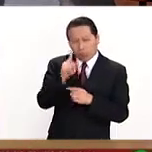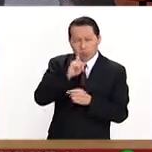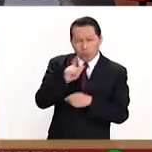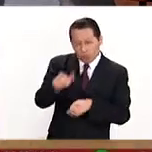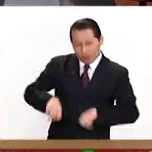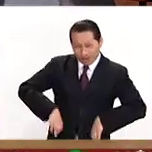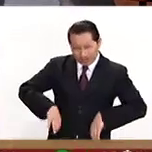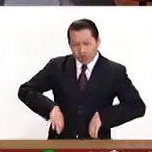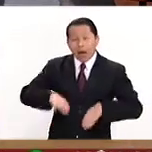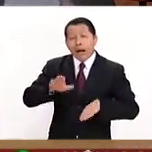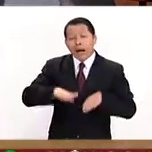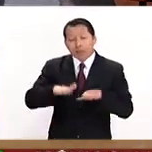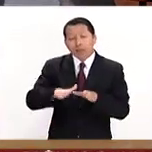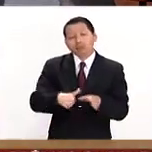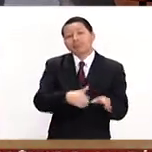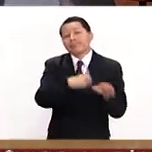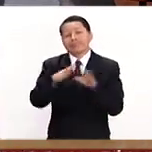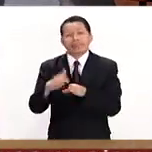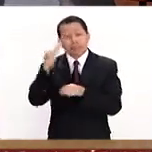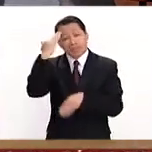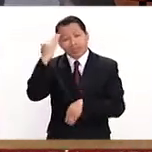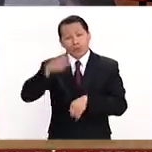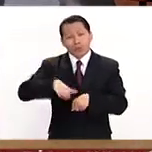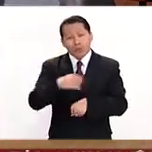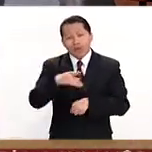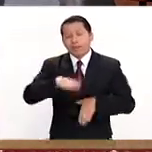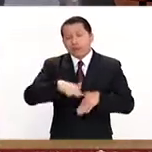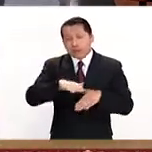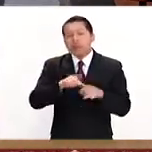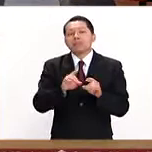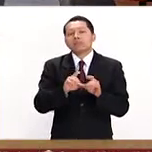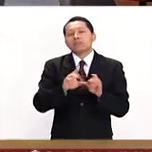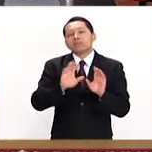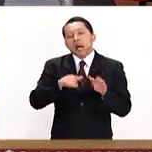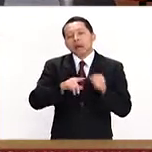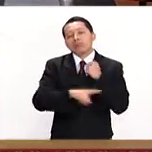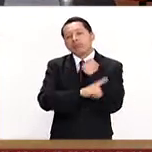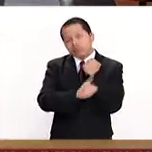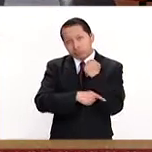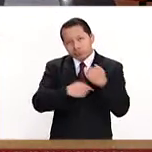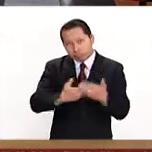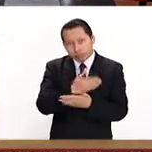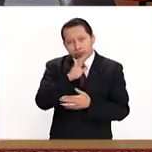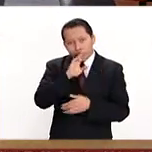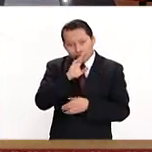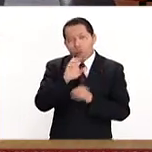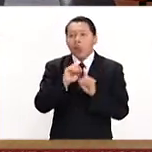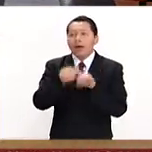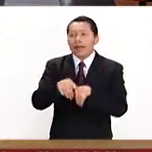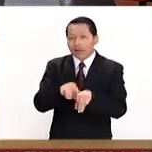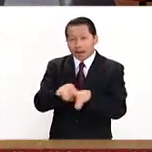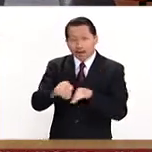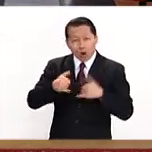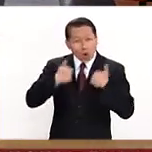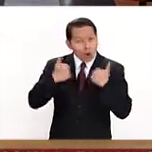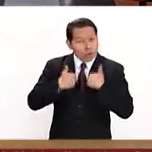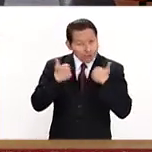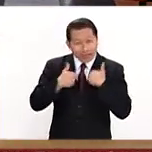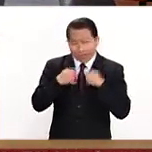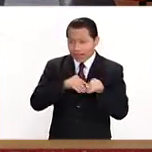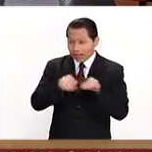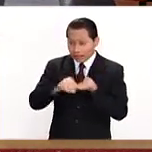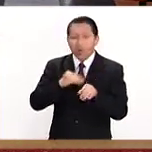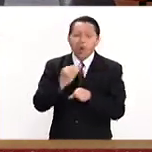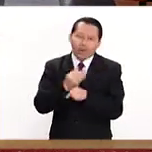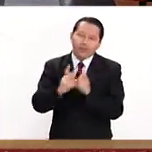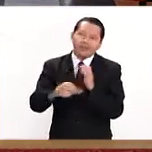aplazar sus estudios porque los mamás o porque se tuvieron que meter a trabajar muy jóvenes y entonces ahorita es cuando están